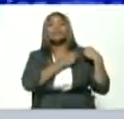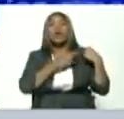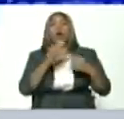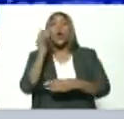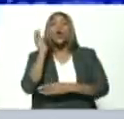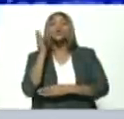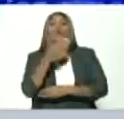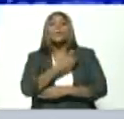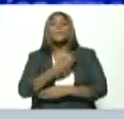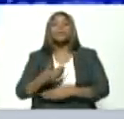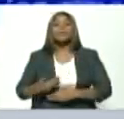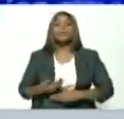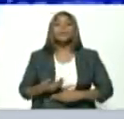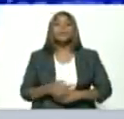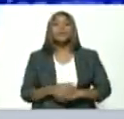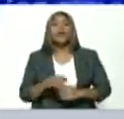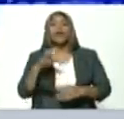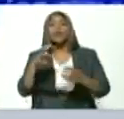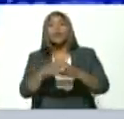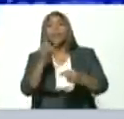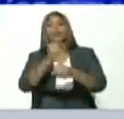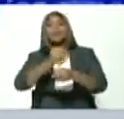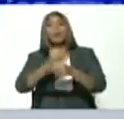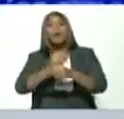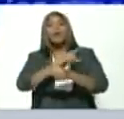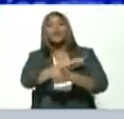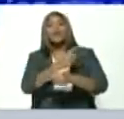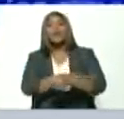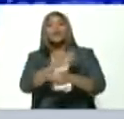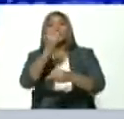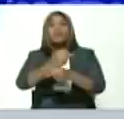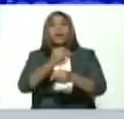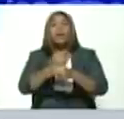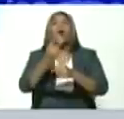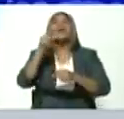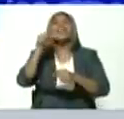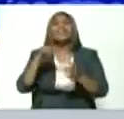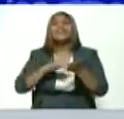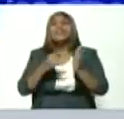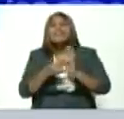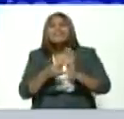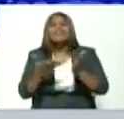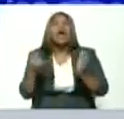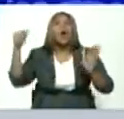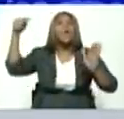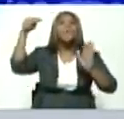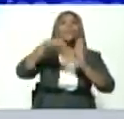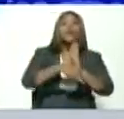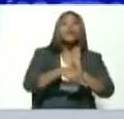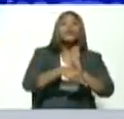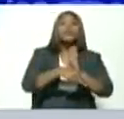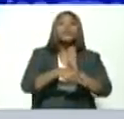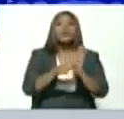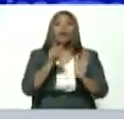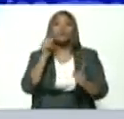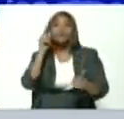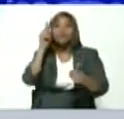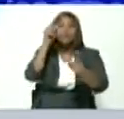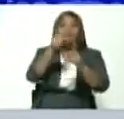Popular de la clase obrera, de la clase trabajadora es profundizar la orientación de las políticas